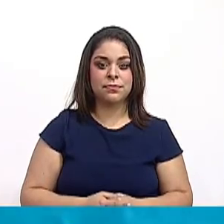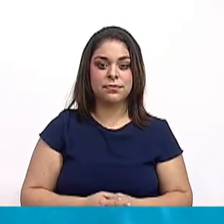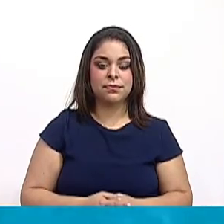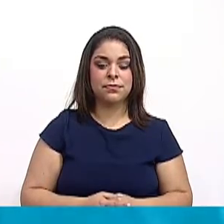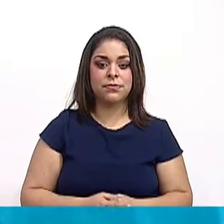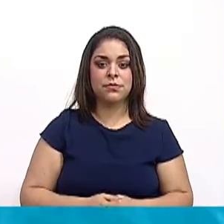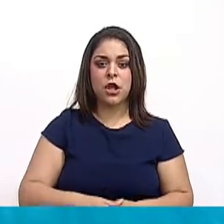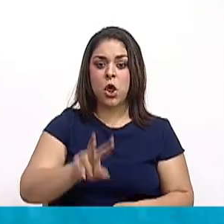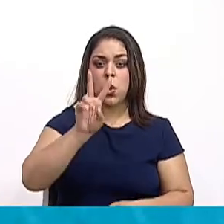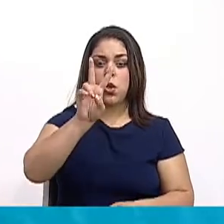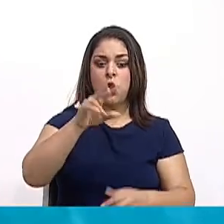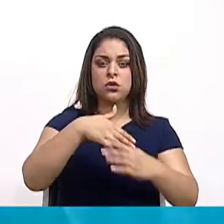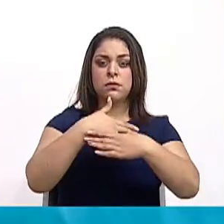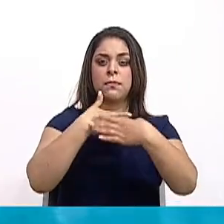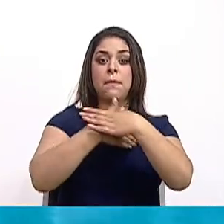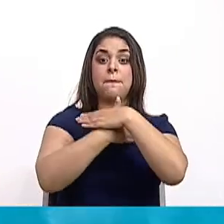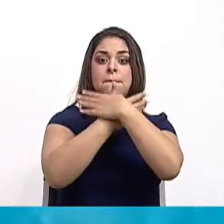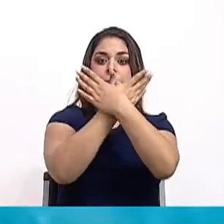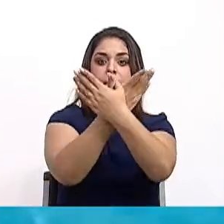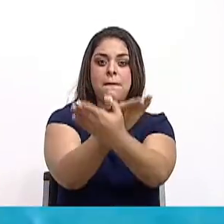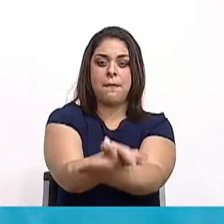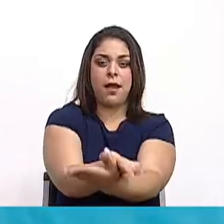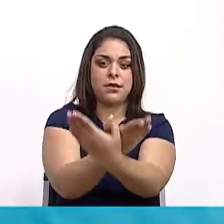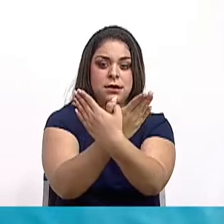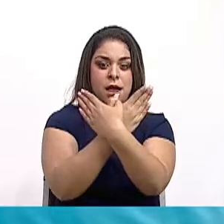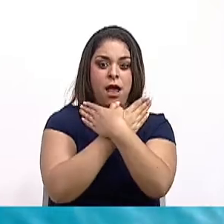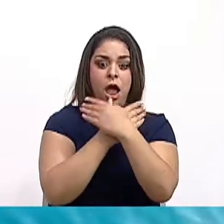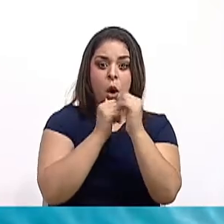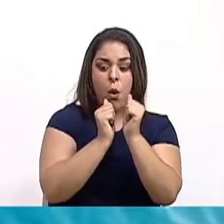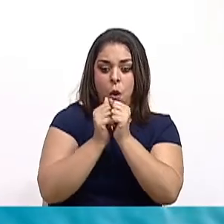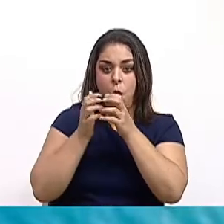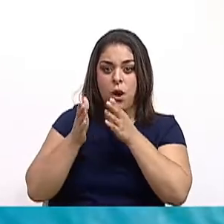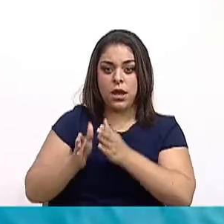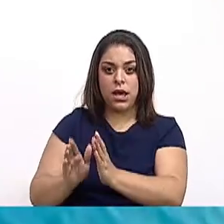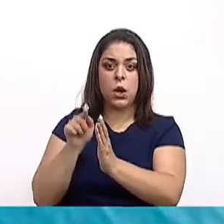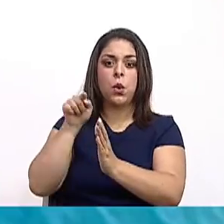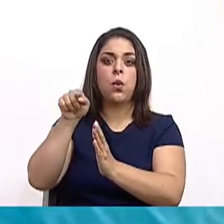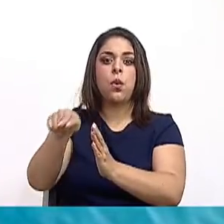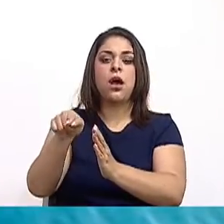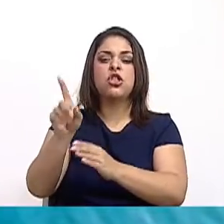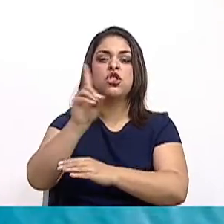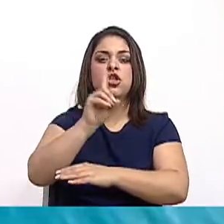Dos ballenas y su cría, en playas del Coco, frente a Isla Pelona.